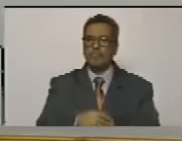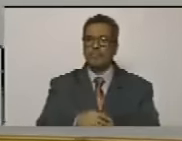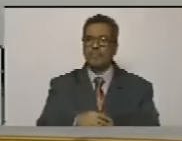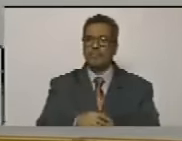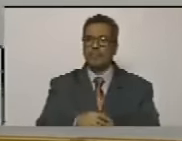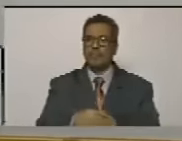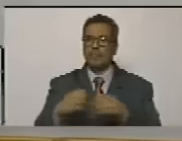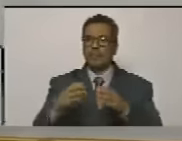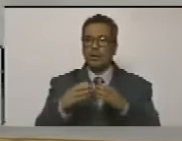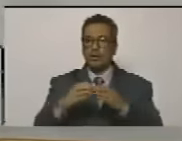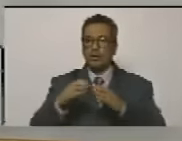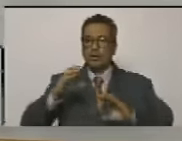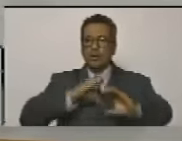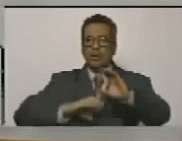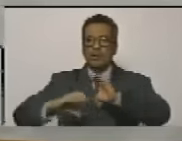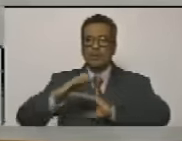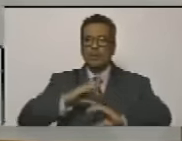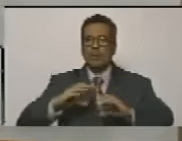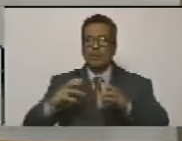los grupos culturales